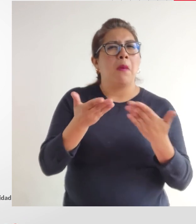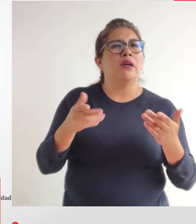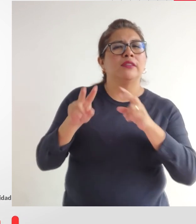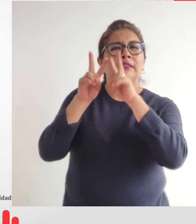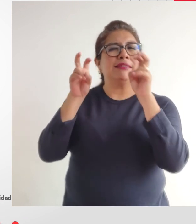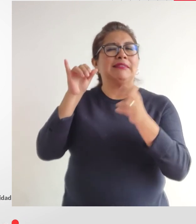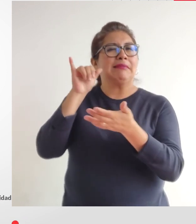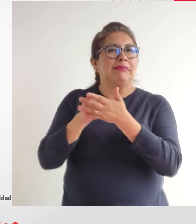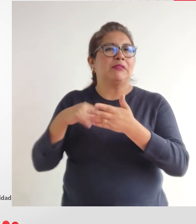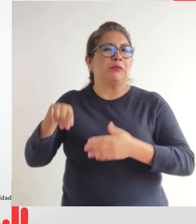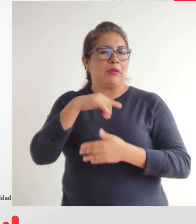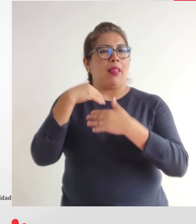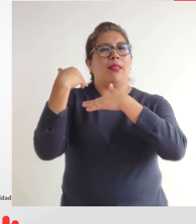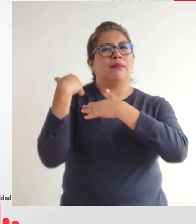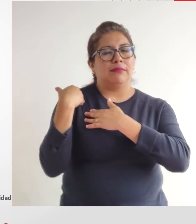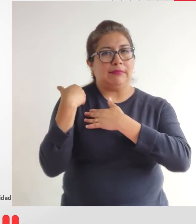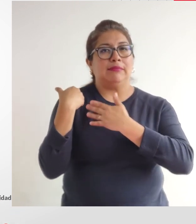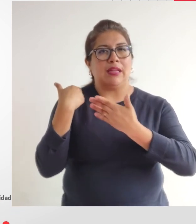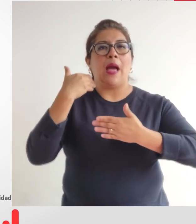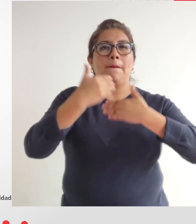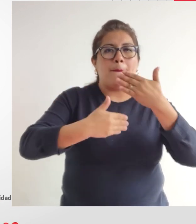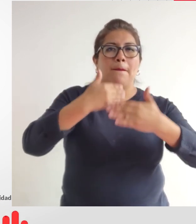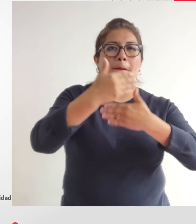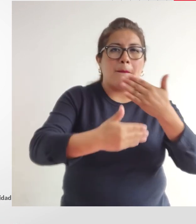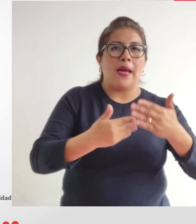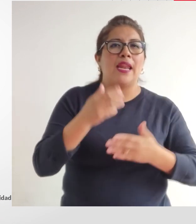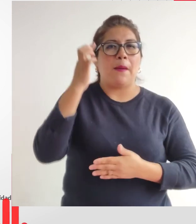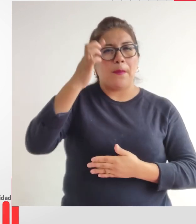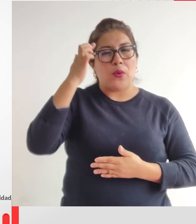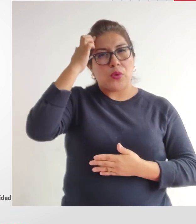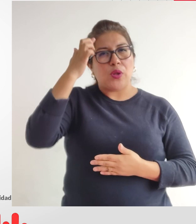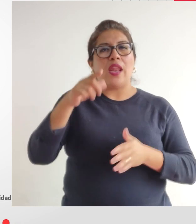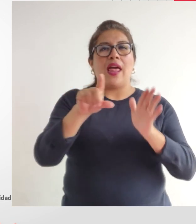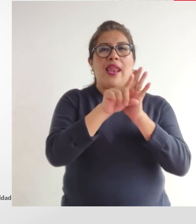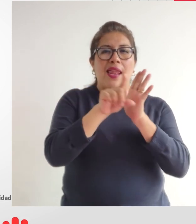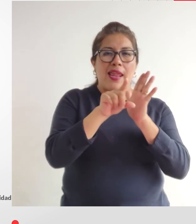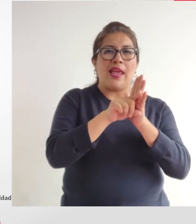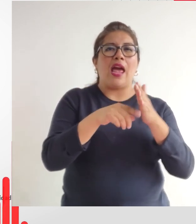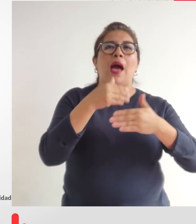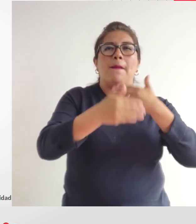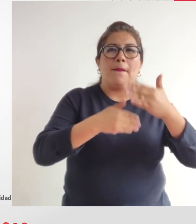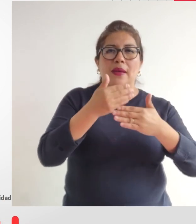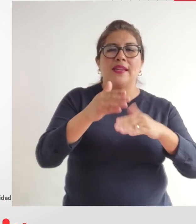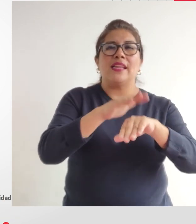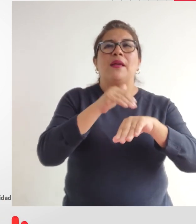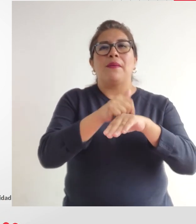tema que nos compromete justamente el avance de la política el avance de la ley el avance de lo que establece la